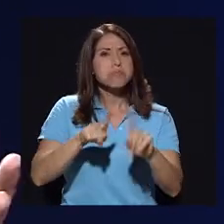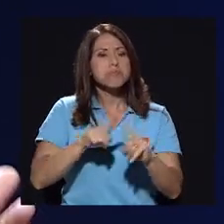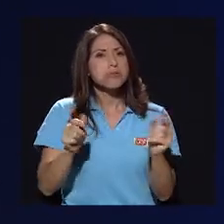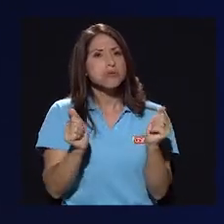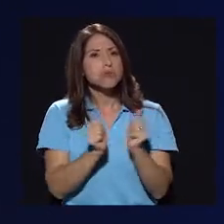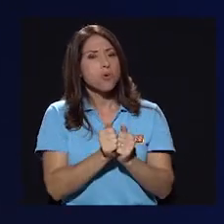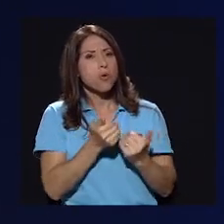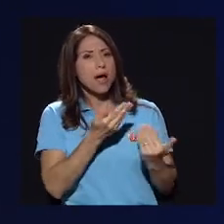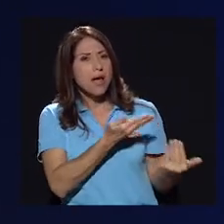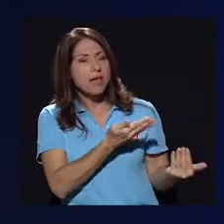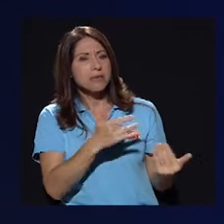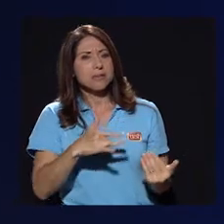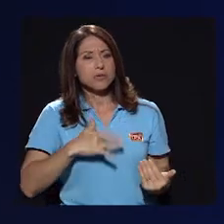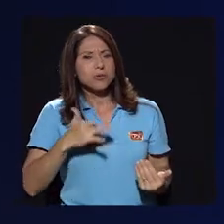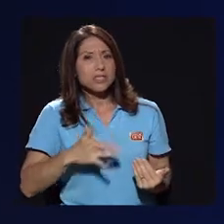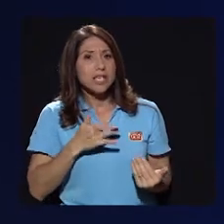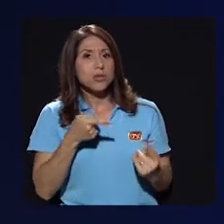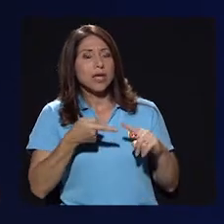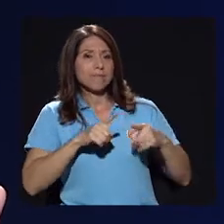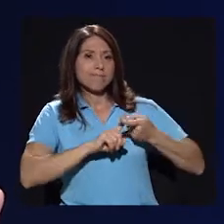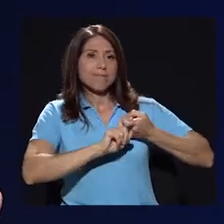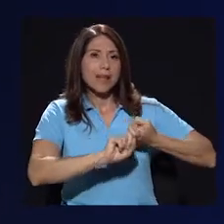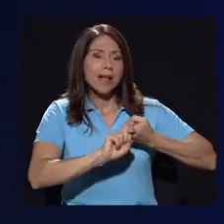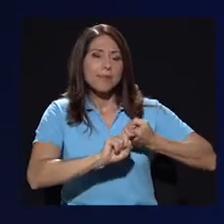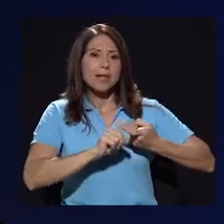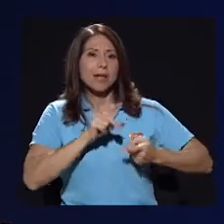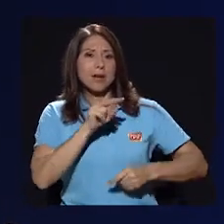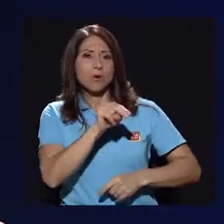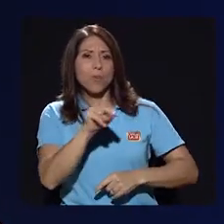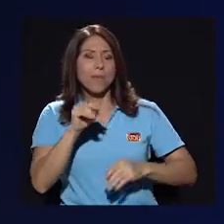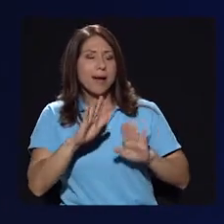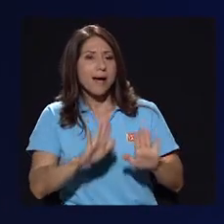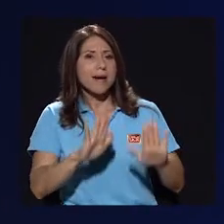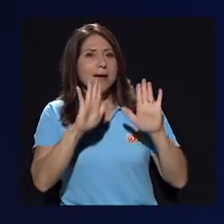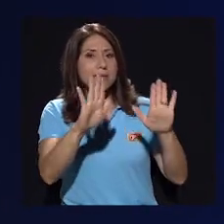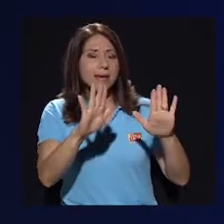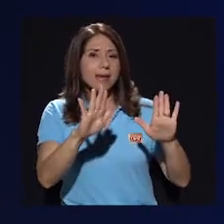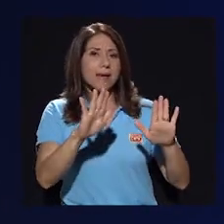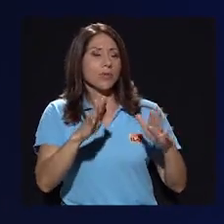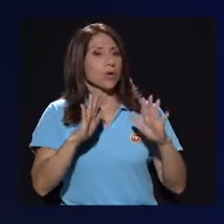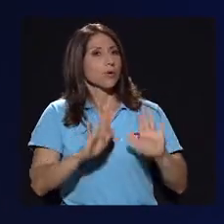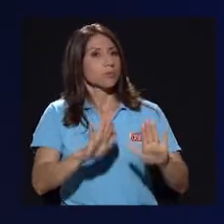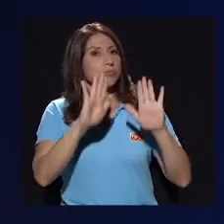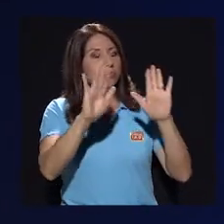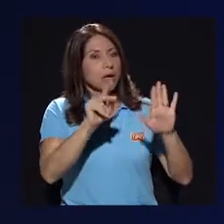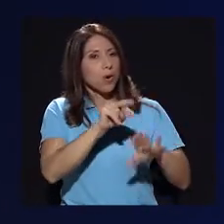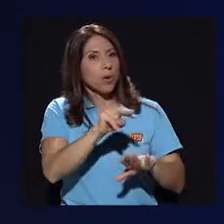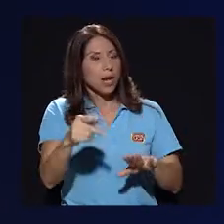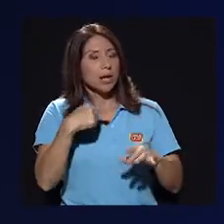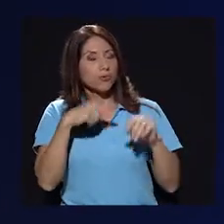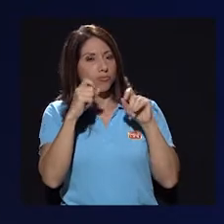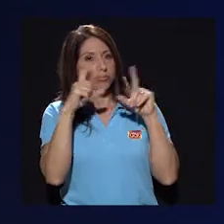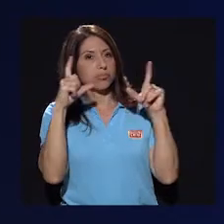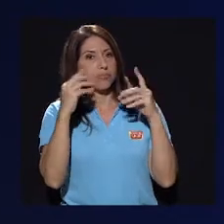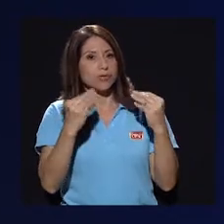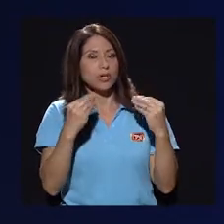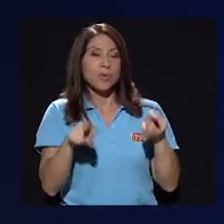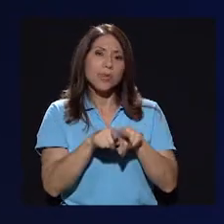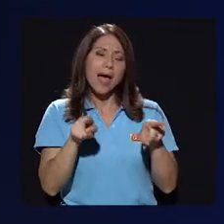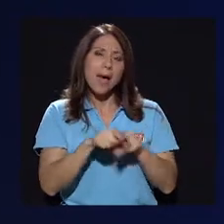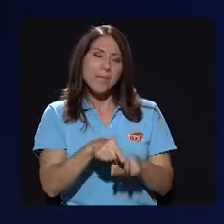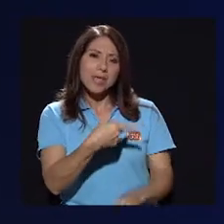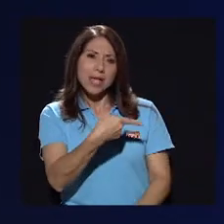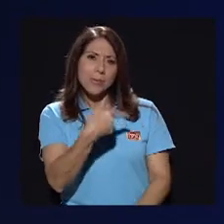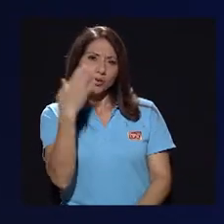repente con Adri siento como que además de ser una gran amiga, una gran compañera, una gran colega que admiro muchísimo, también